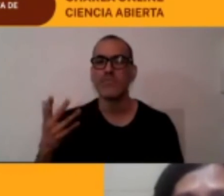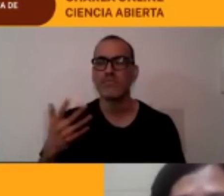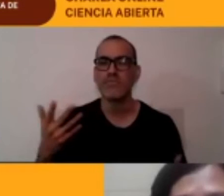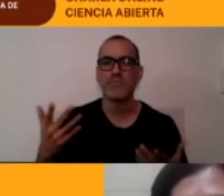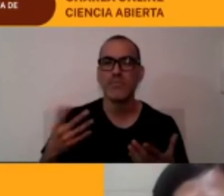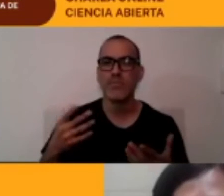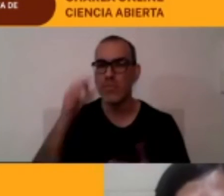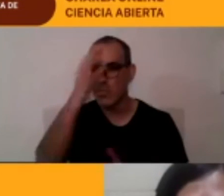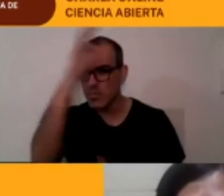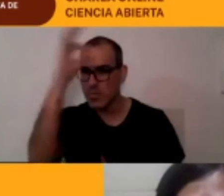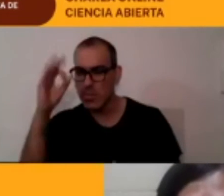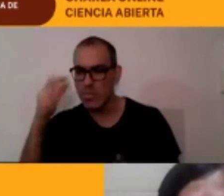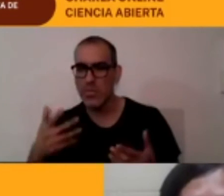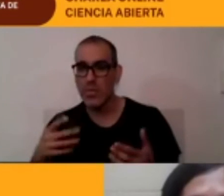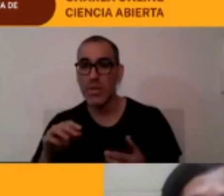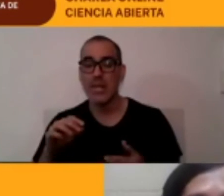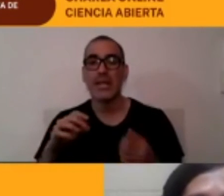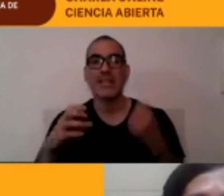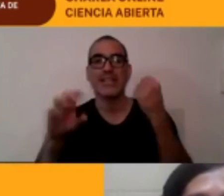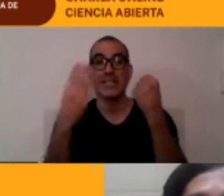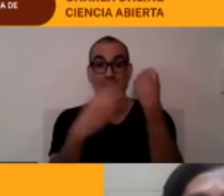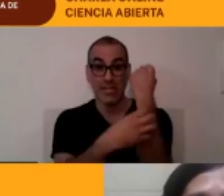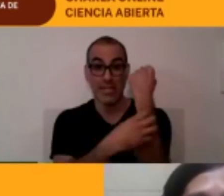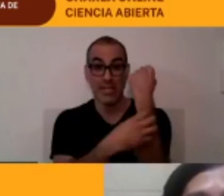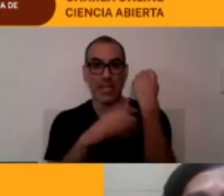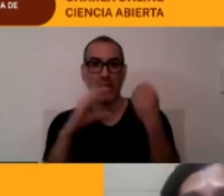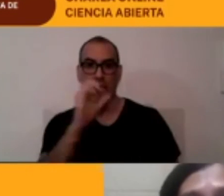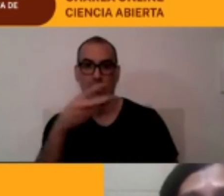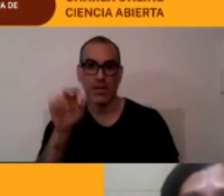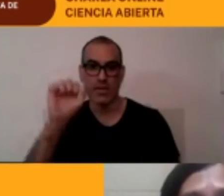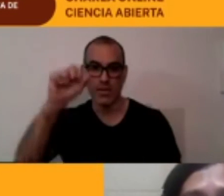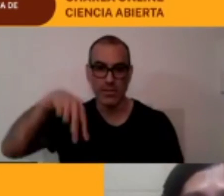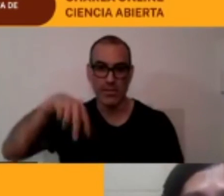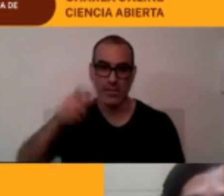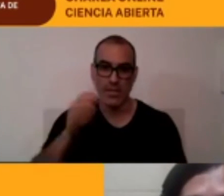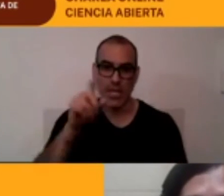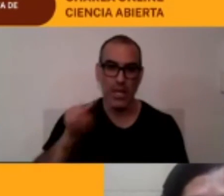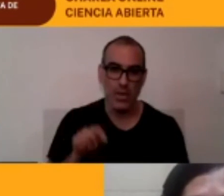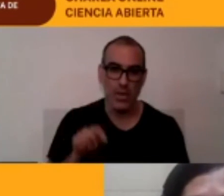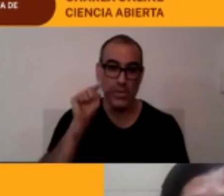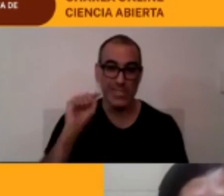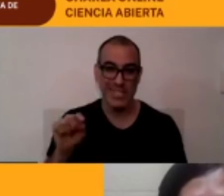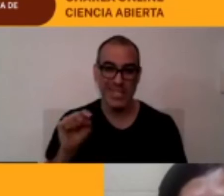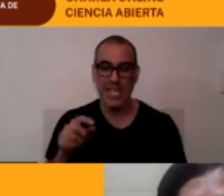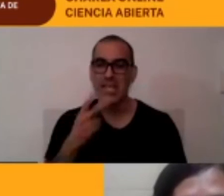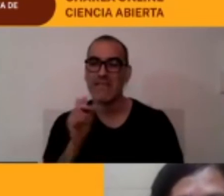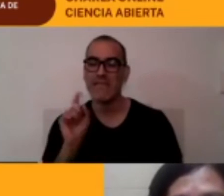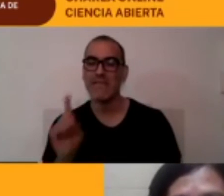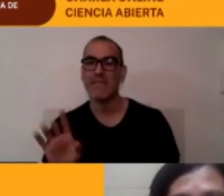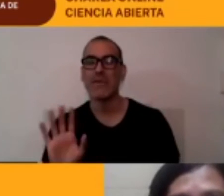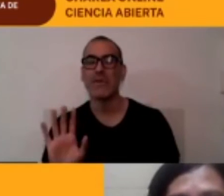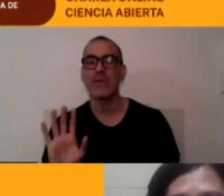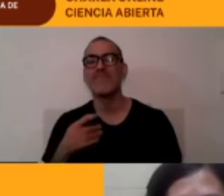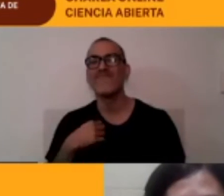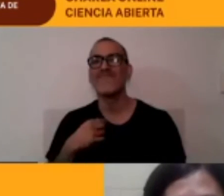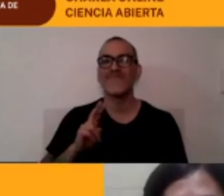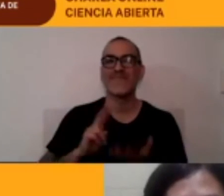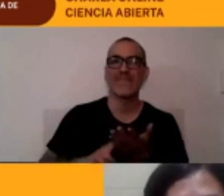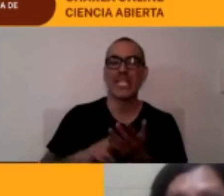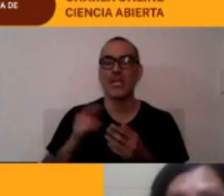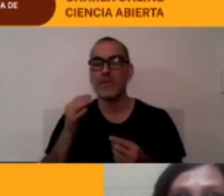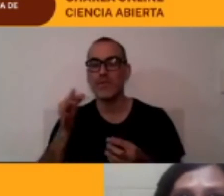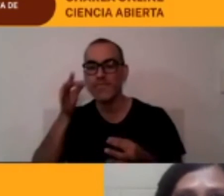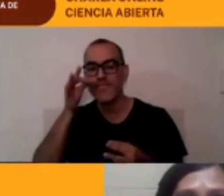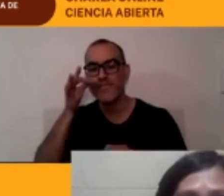tercera región ese todavía estamos en terreno especulativo ¿verdad? porque hace